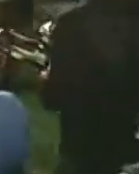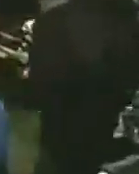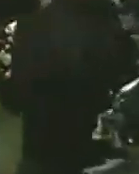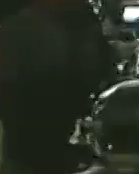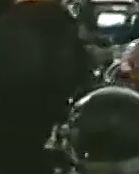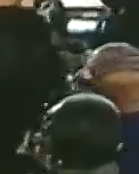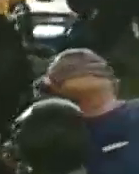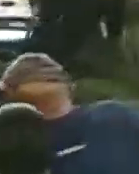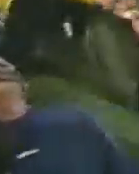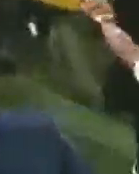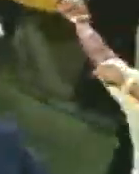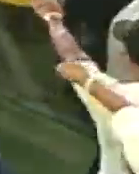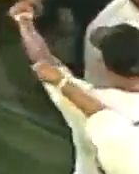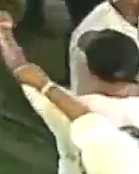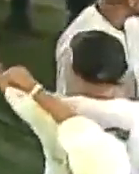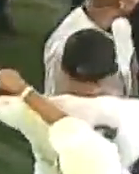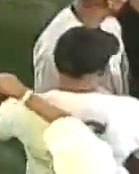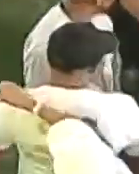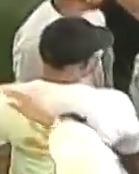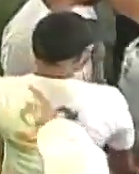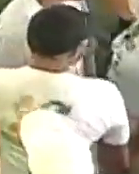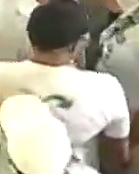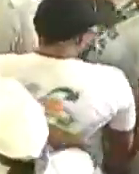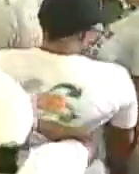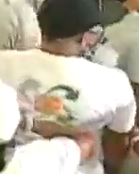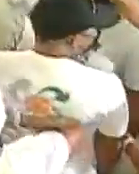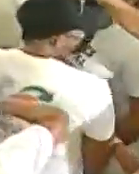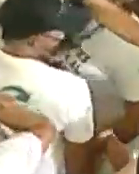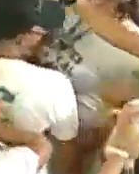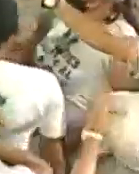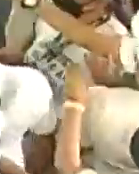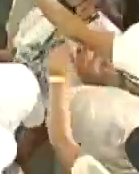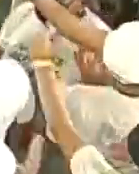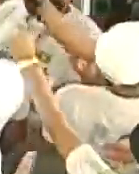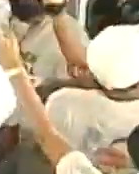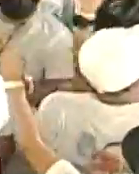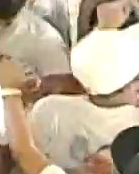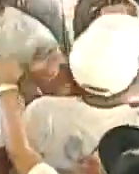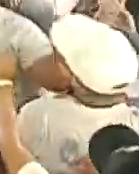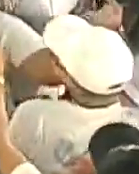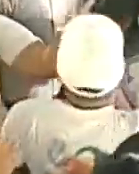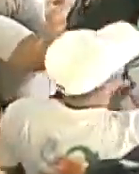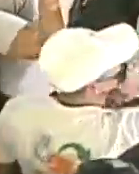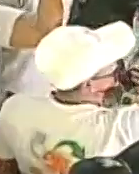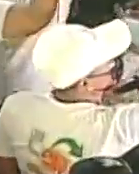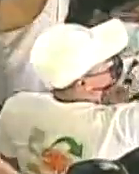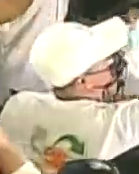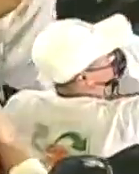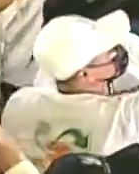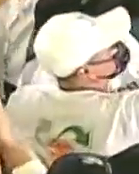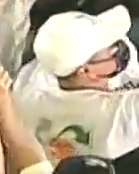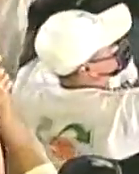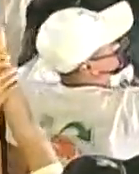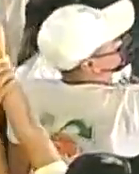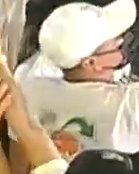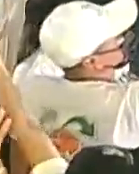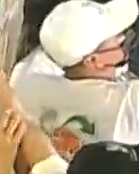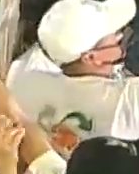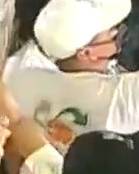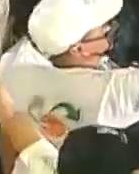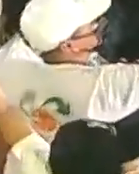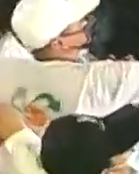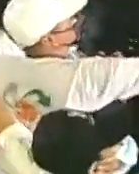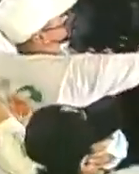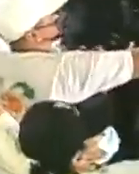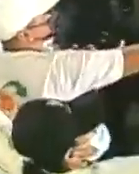Josué Lorca, a cargo, de este importante, congreso, también el vicepresidente, sectorial, de obras públicas, y servicios, el